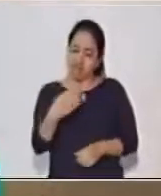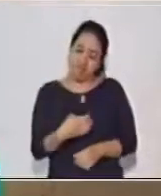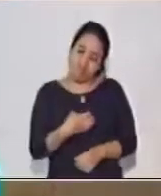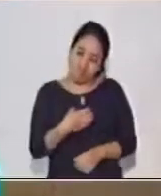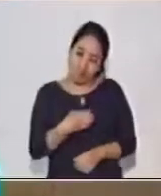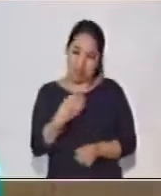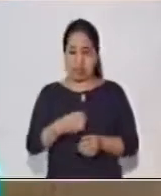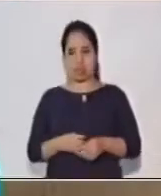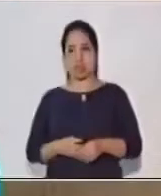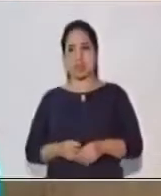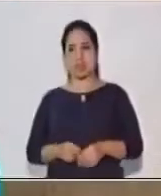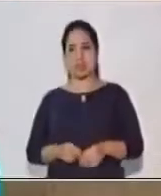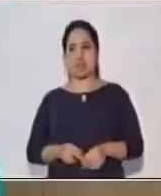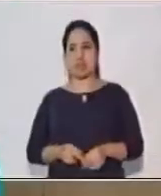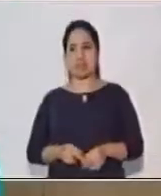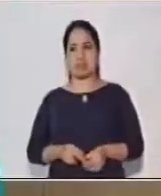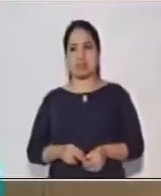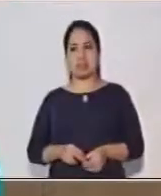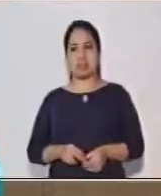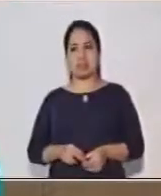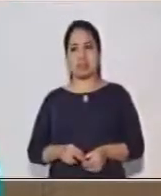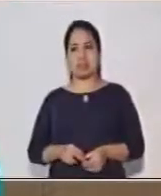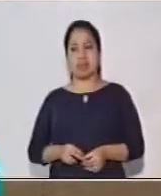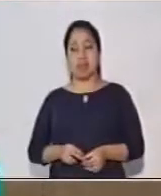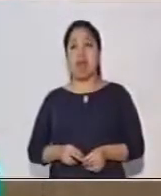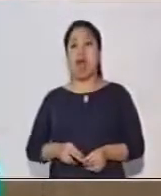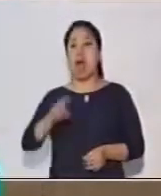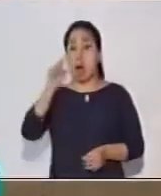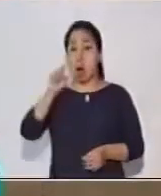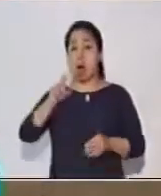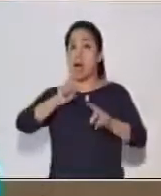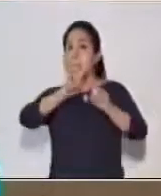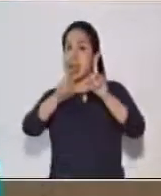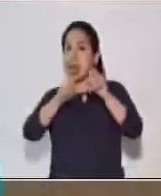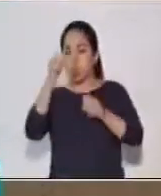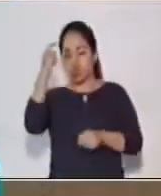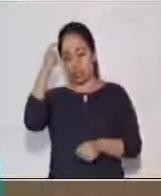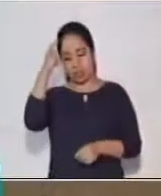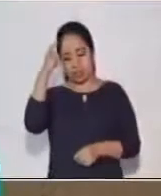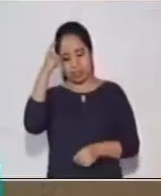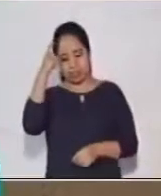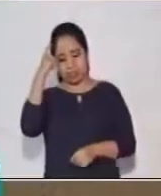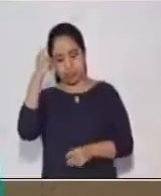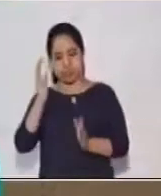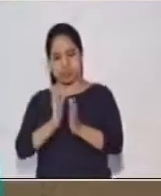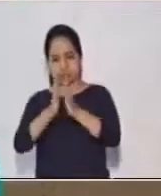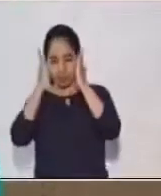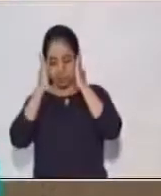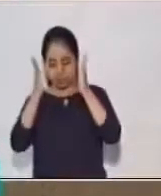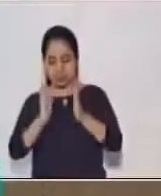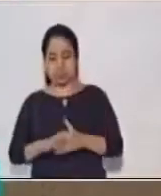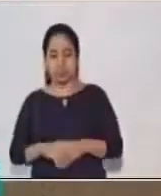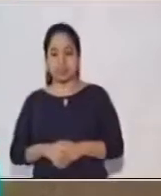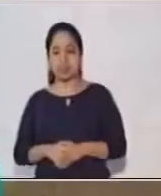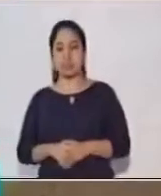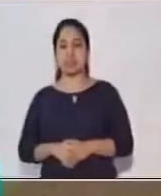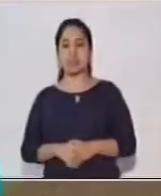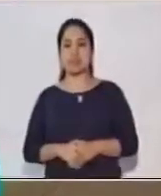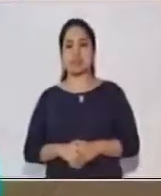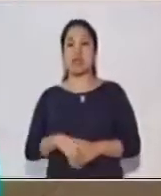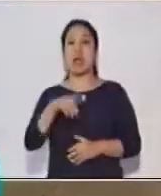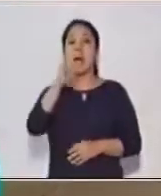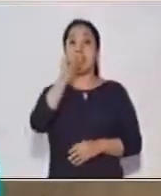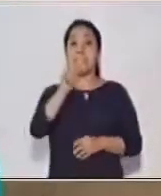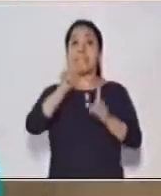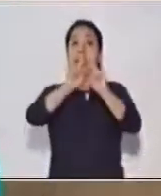Muy bien. Vamos a ver entonces las preguntas, ¿de acuerdo? Muy atentos. Muy bien, vamos a ver. La